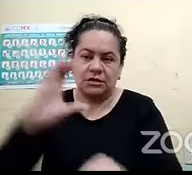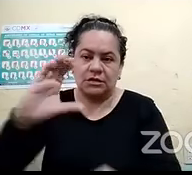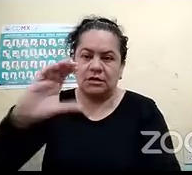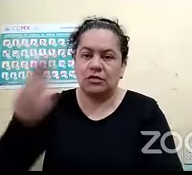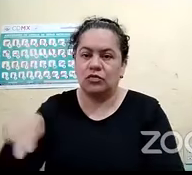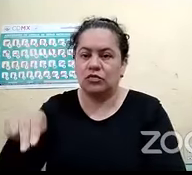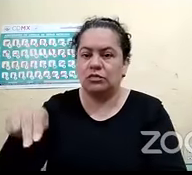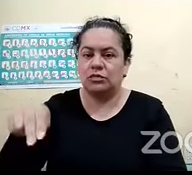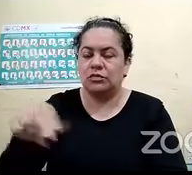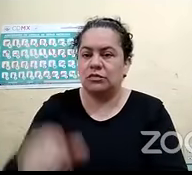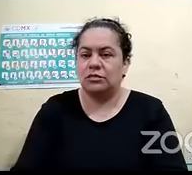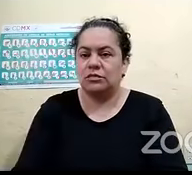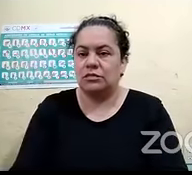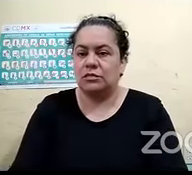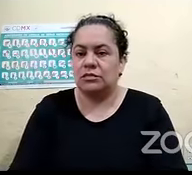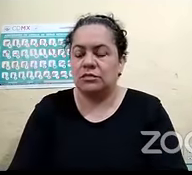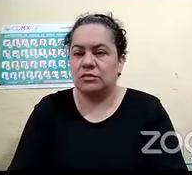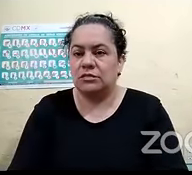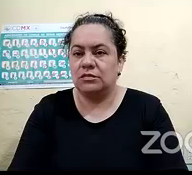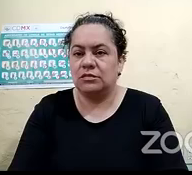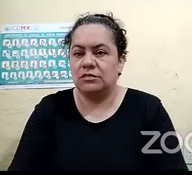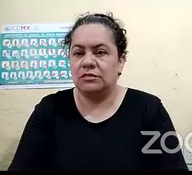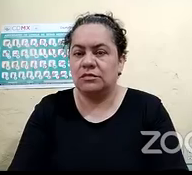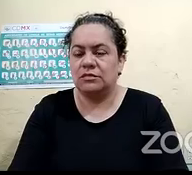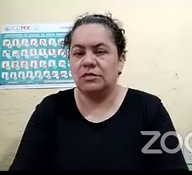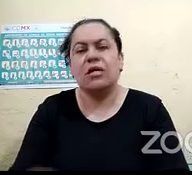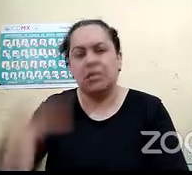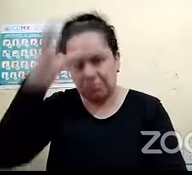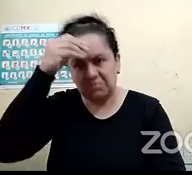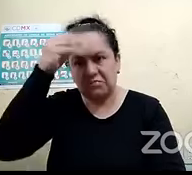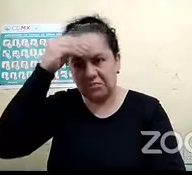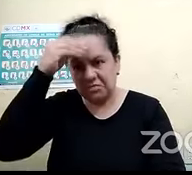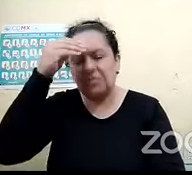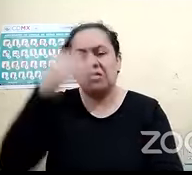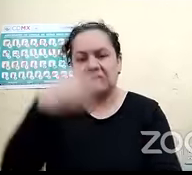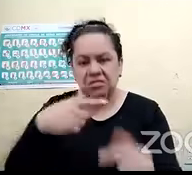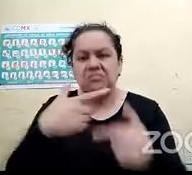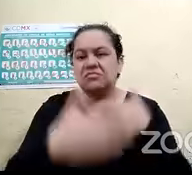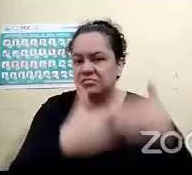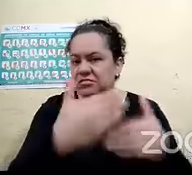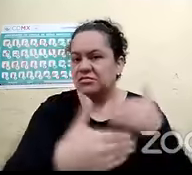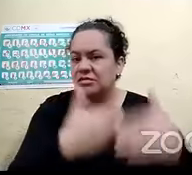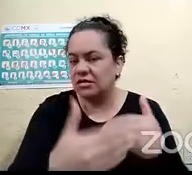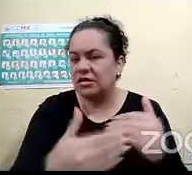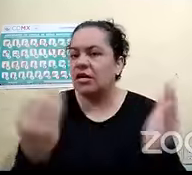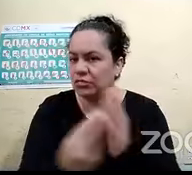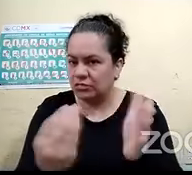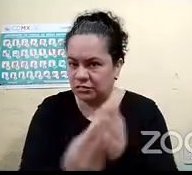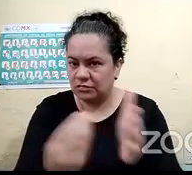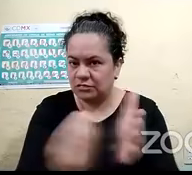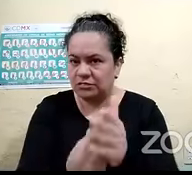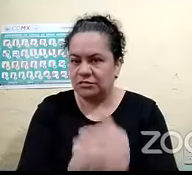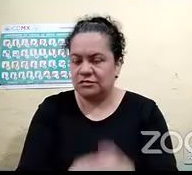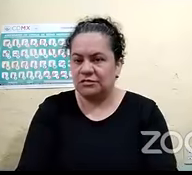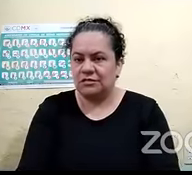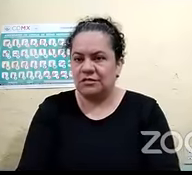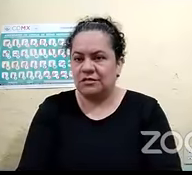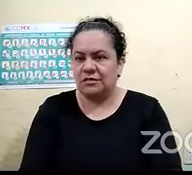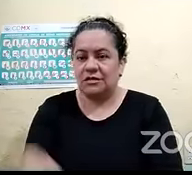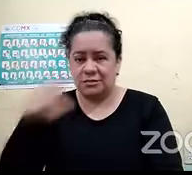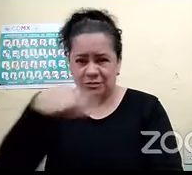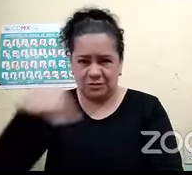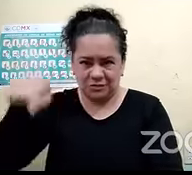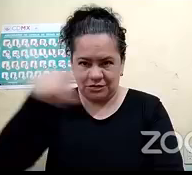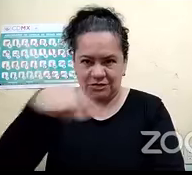Teniente NAP, seguimos aprendiendo, excelente curso. El panel con muy